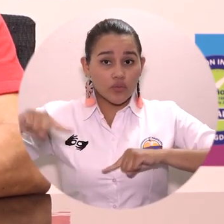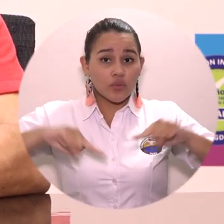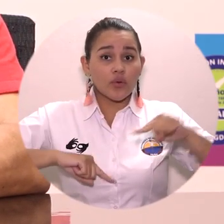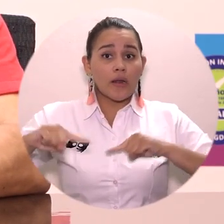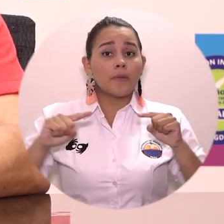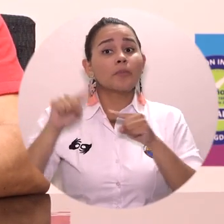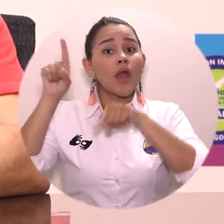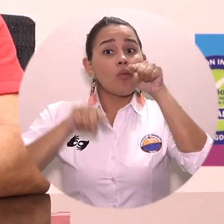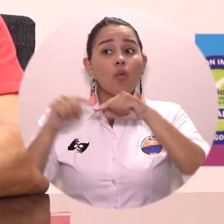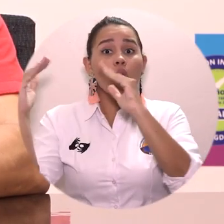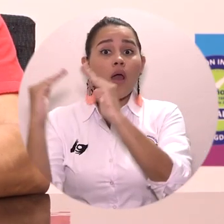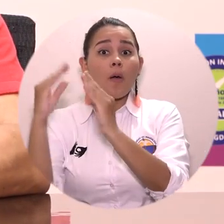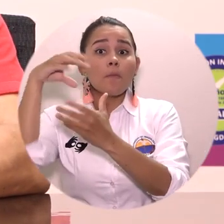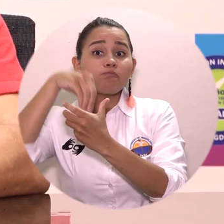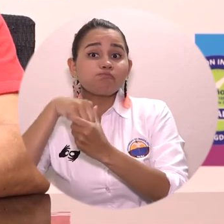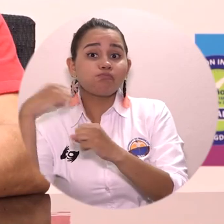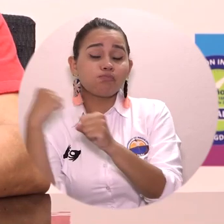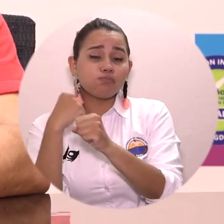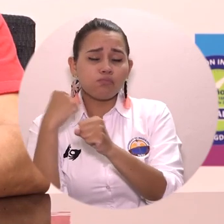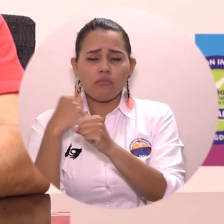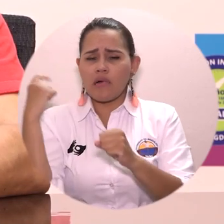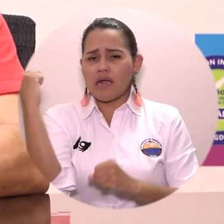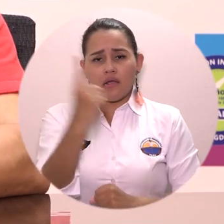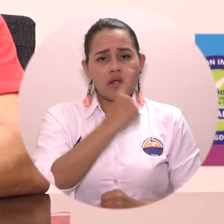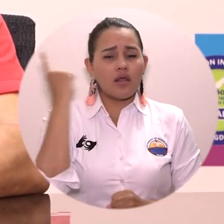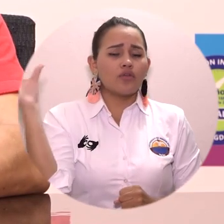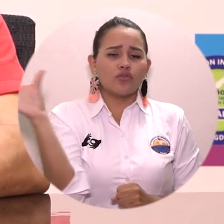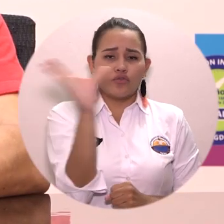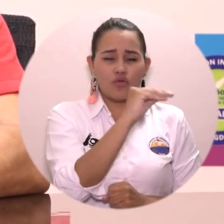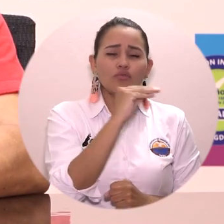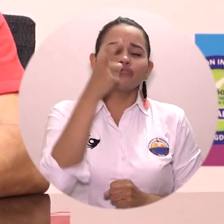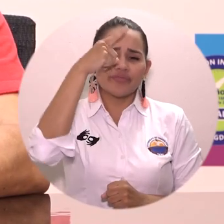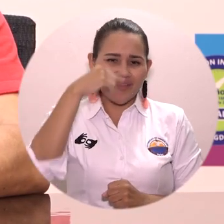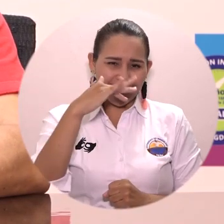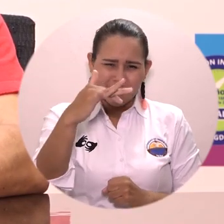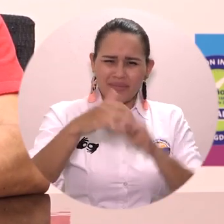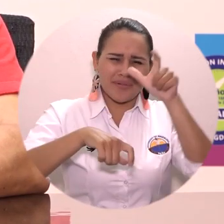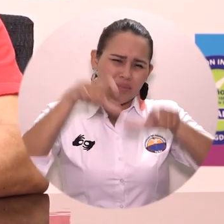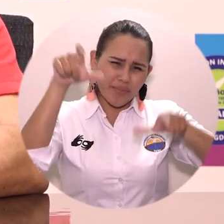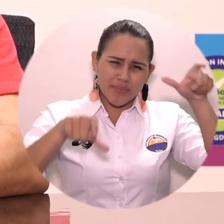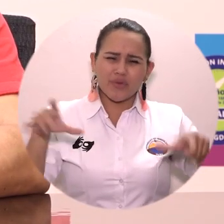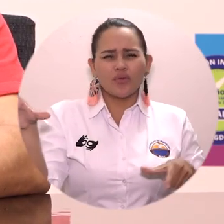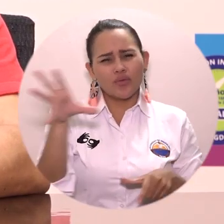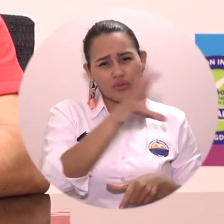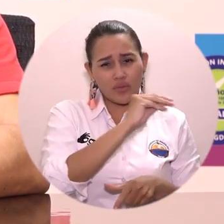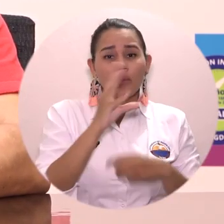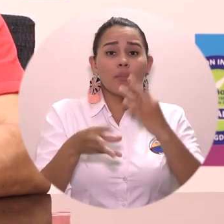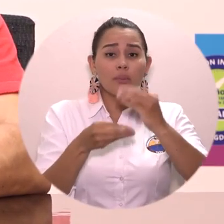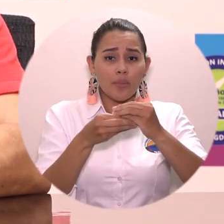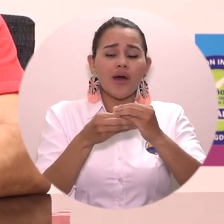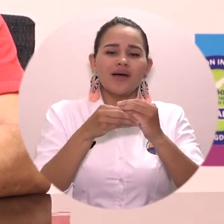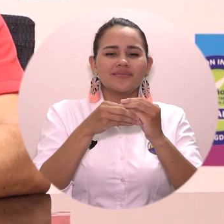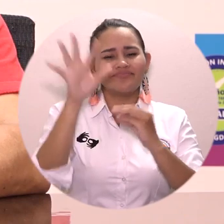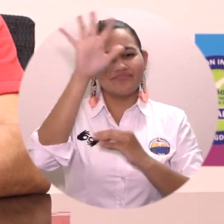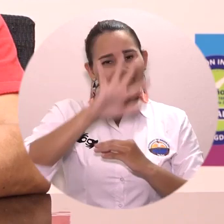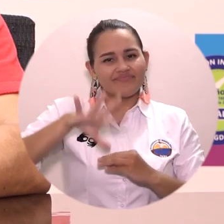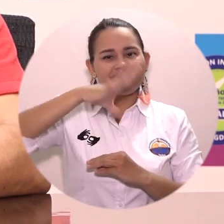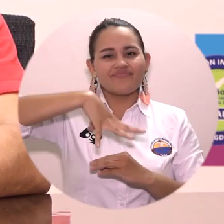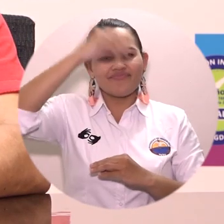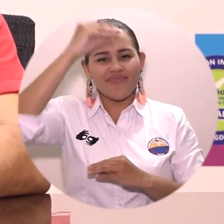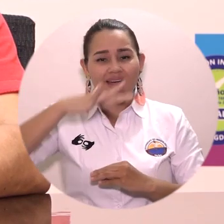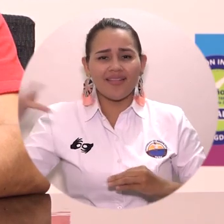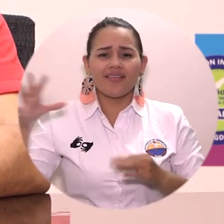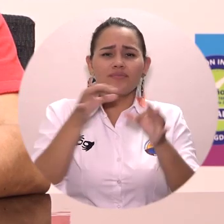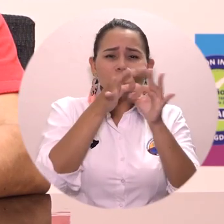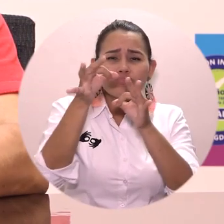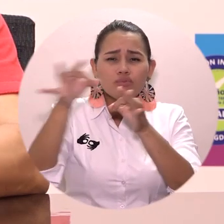desarrollando su actividad desde casa y en general a la ciudadanía de Santa Marta y a los habitantes de los municipios del Magdalena